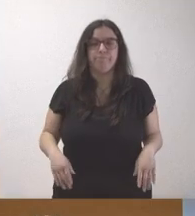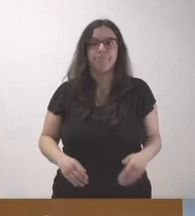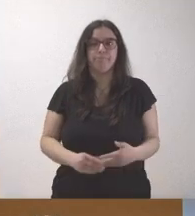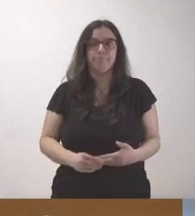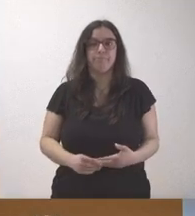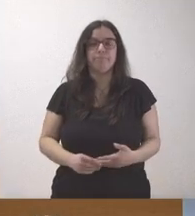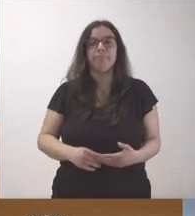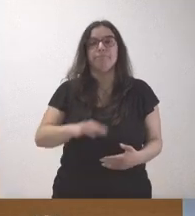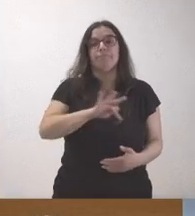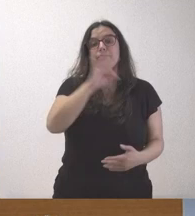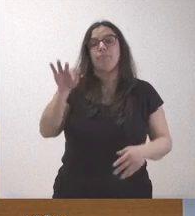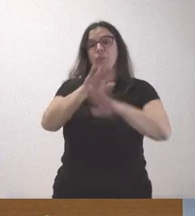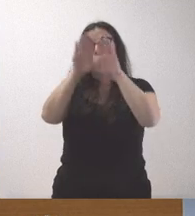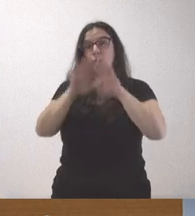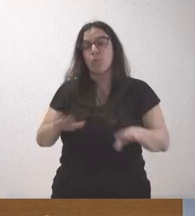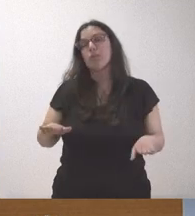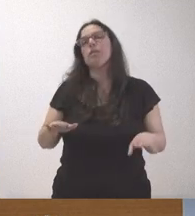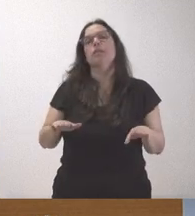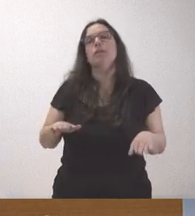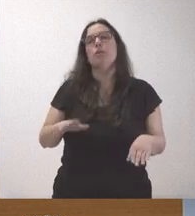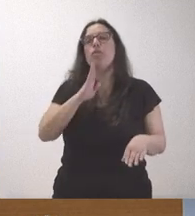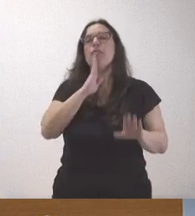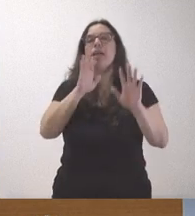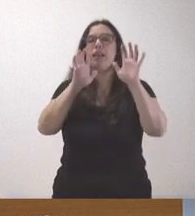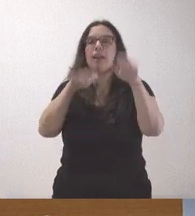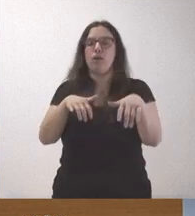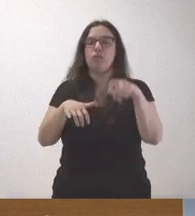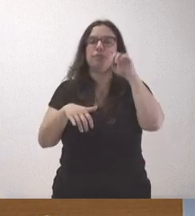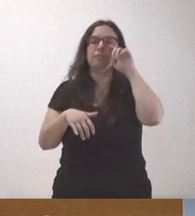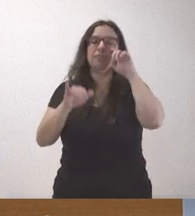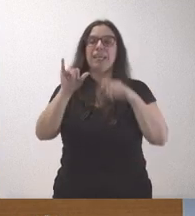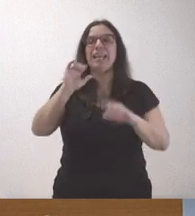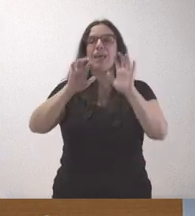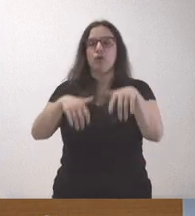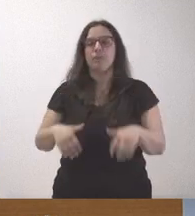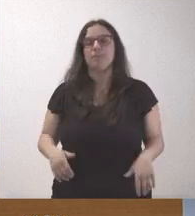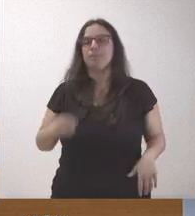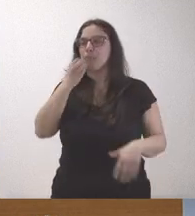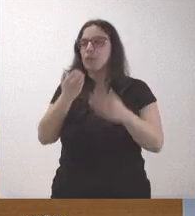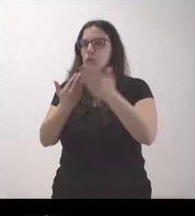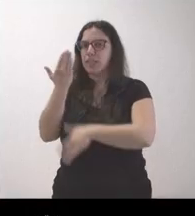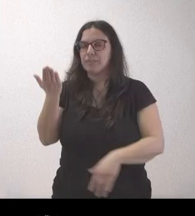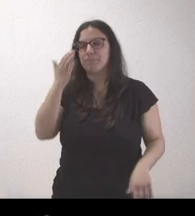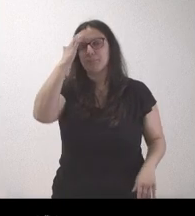Pues vamos a cerrar este capítulo en León con Carlos Domínguez, de Ileón. Buenos días, Carlos.